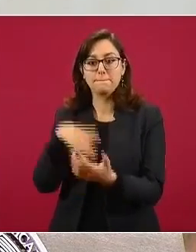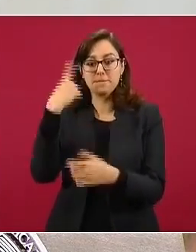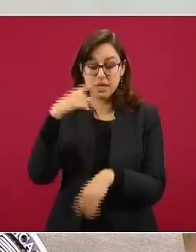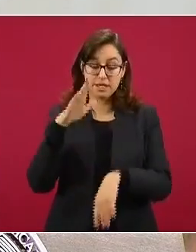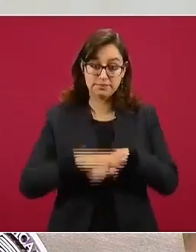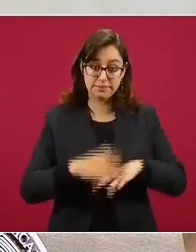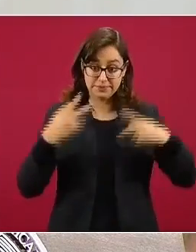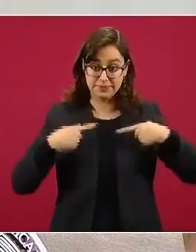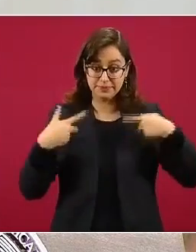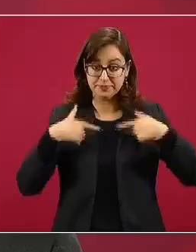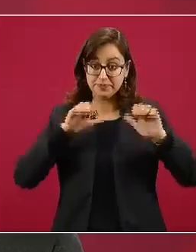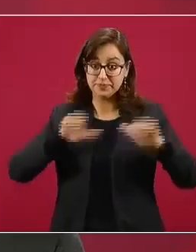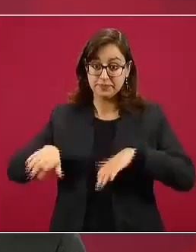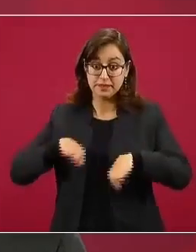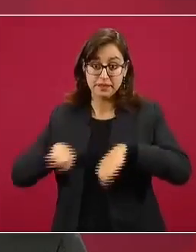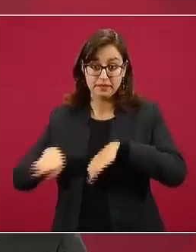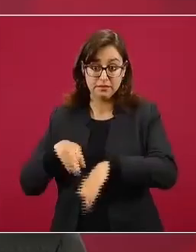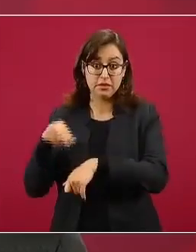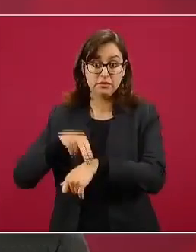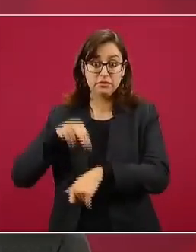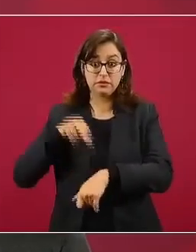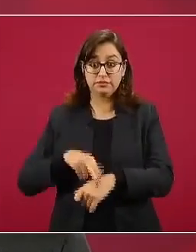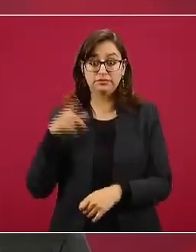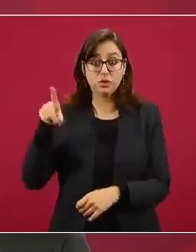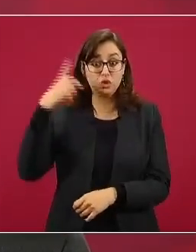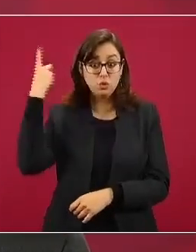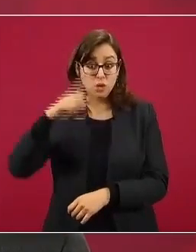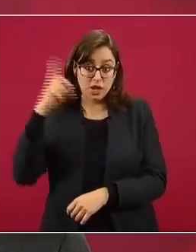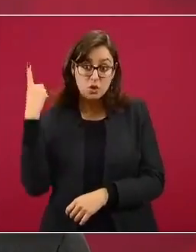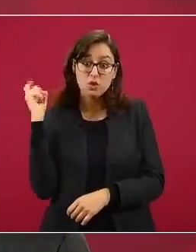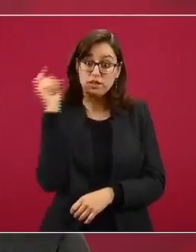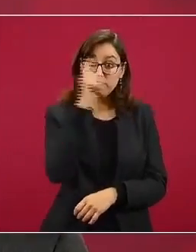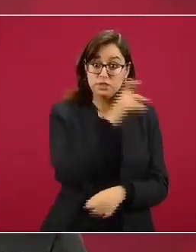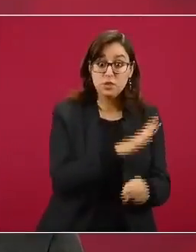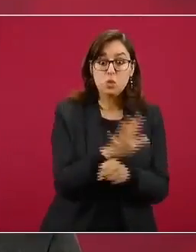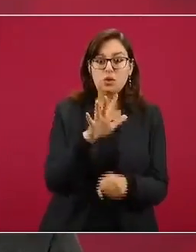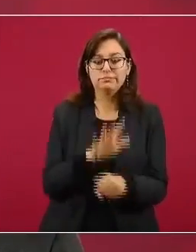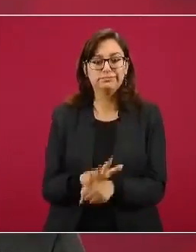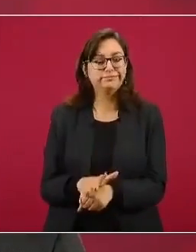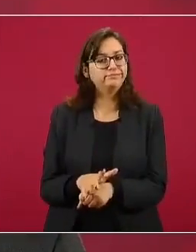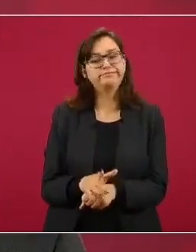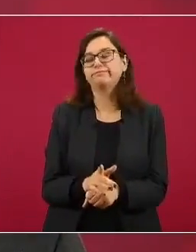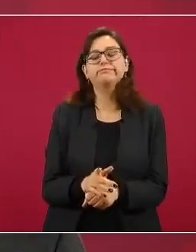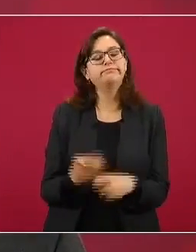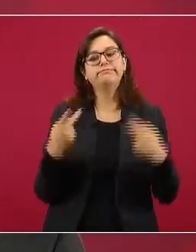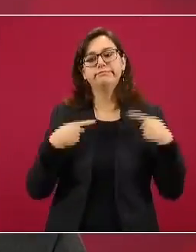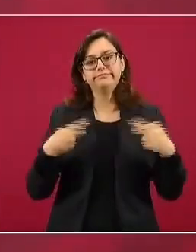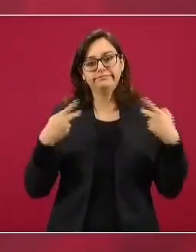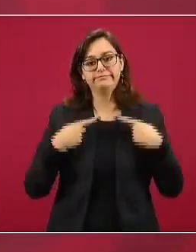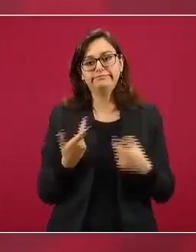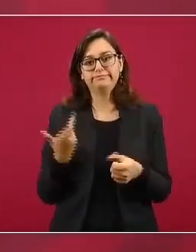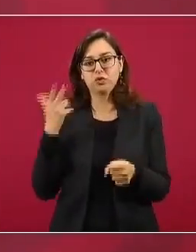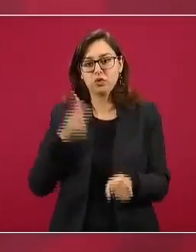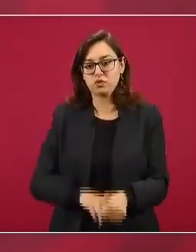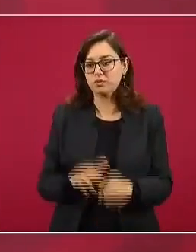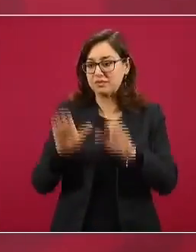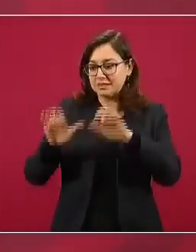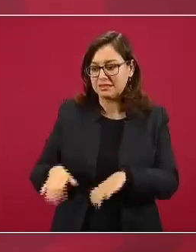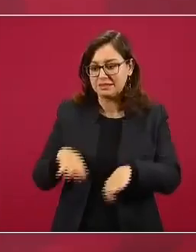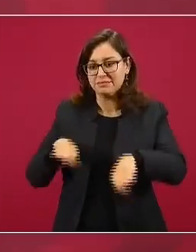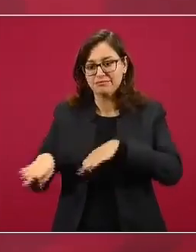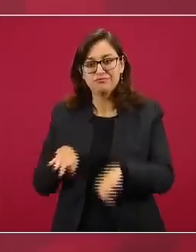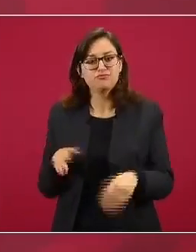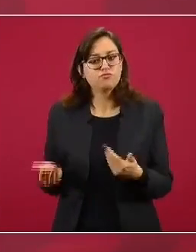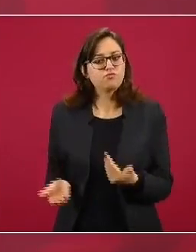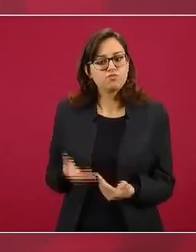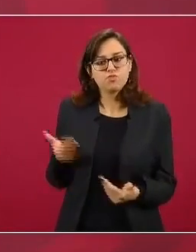Un reto importante que enfrenta el Estado de Durango es que existe poco personal disponible ya, personal de salud que